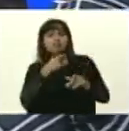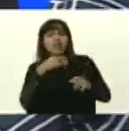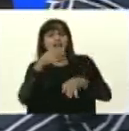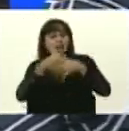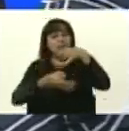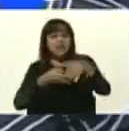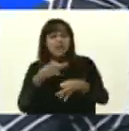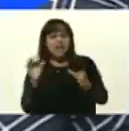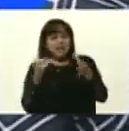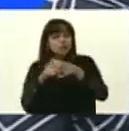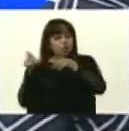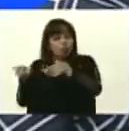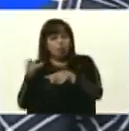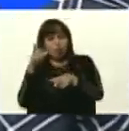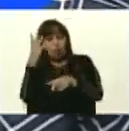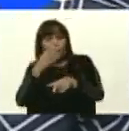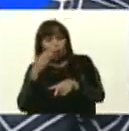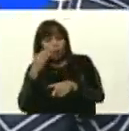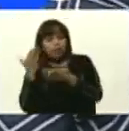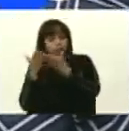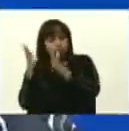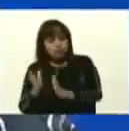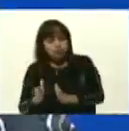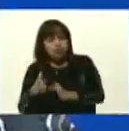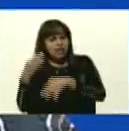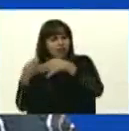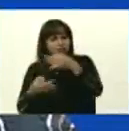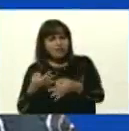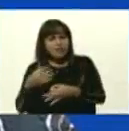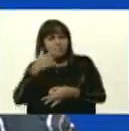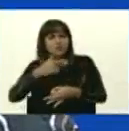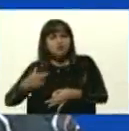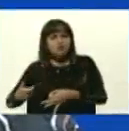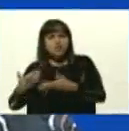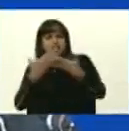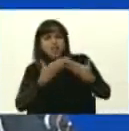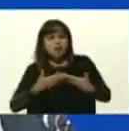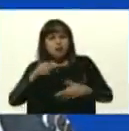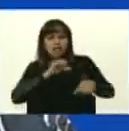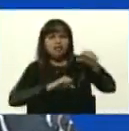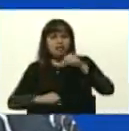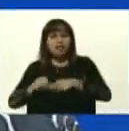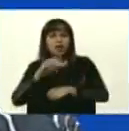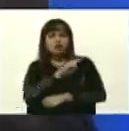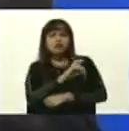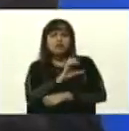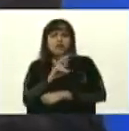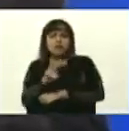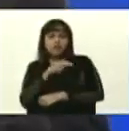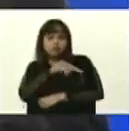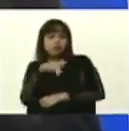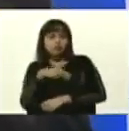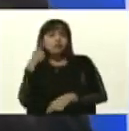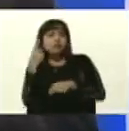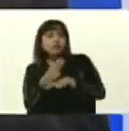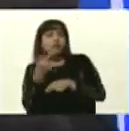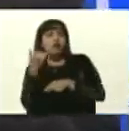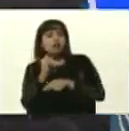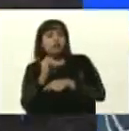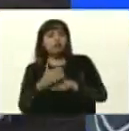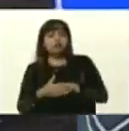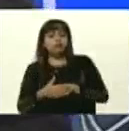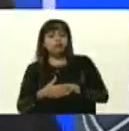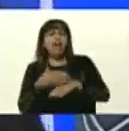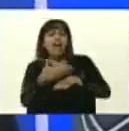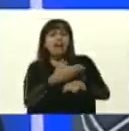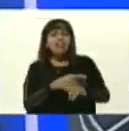equipo de Felipe, a la gente de la Escuela Química de la UCB, porque nosotros tenemos que ser... Nosotros antes